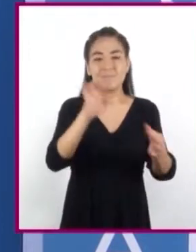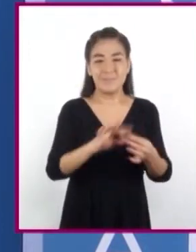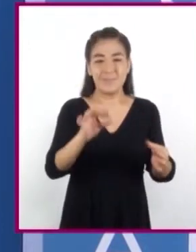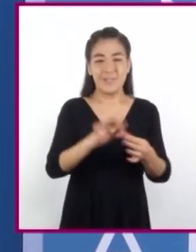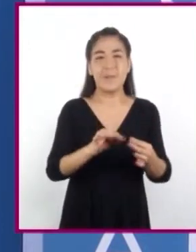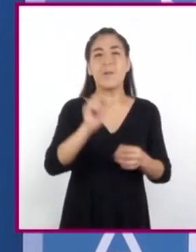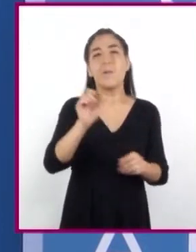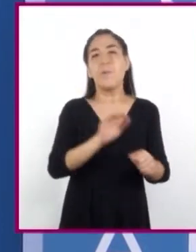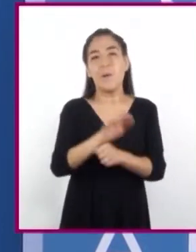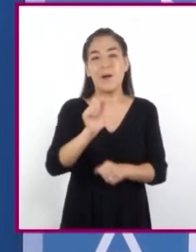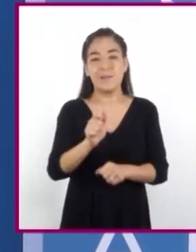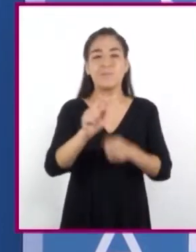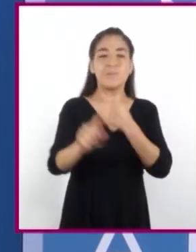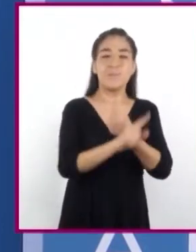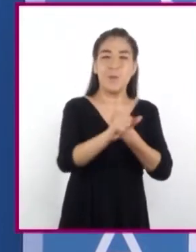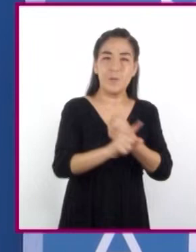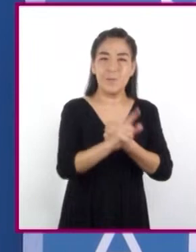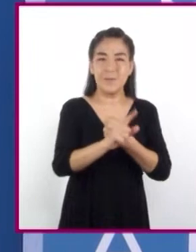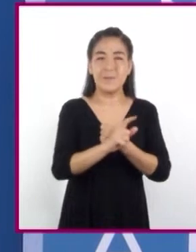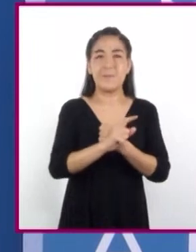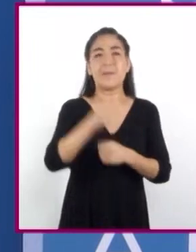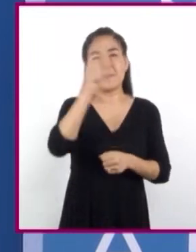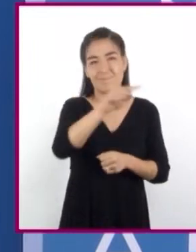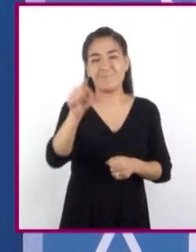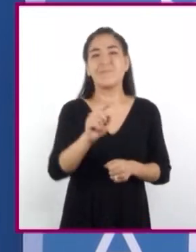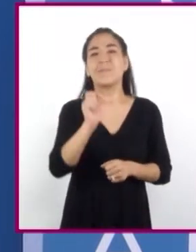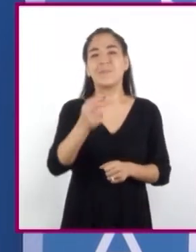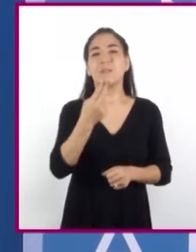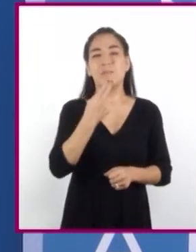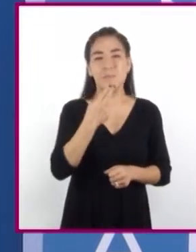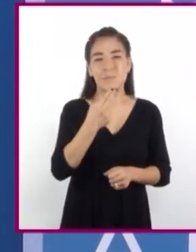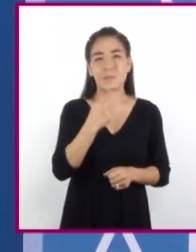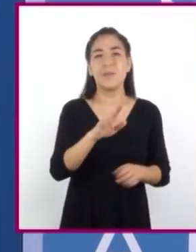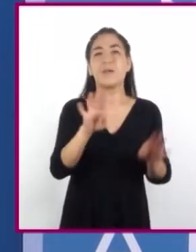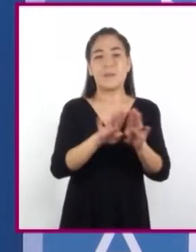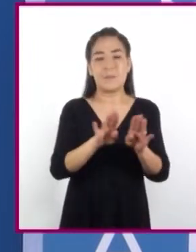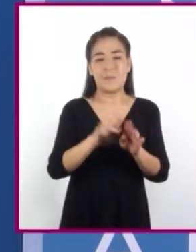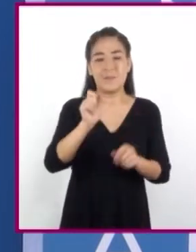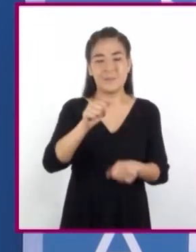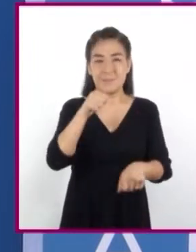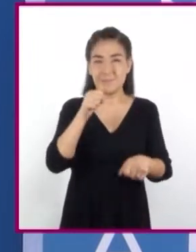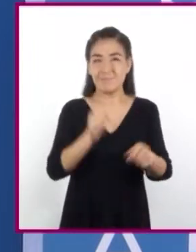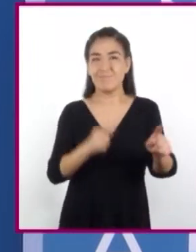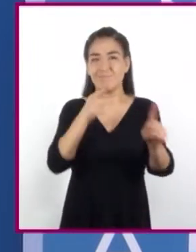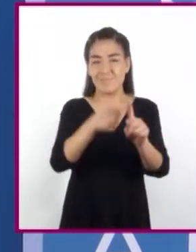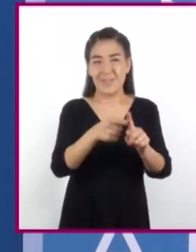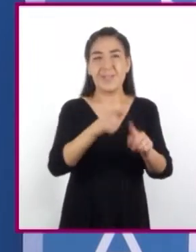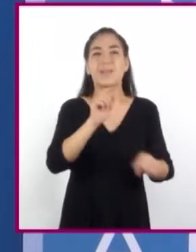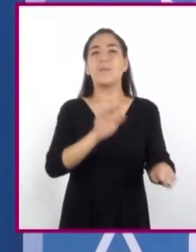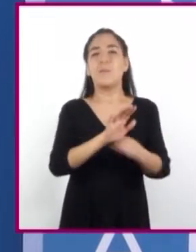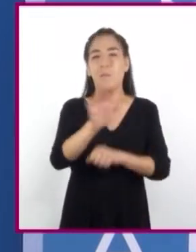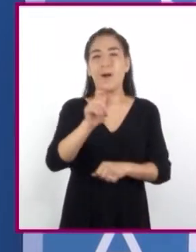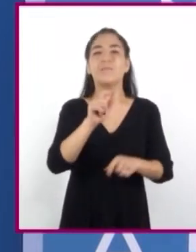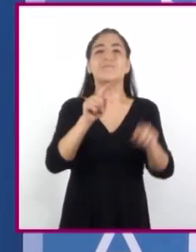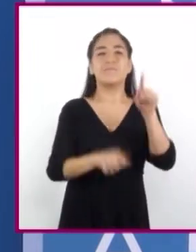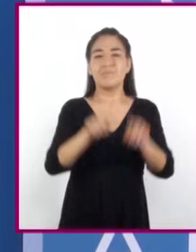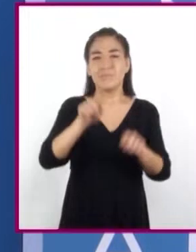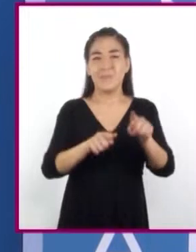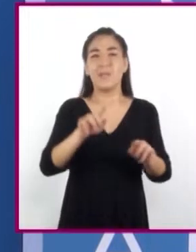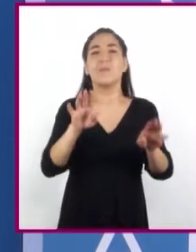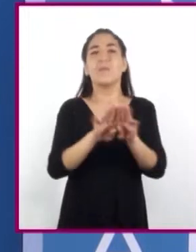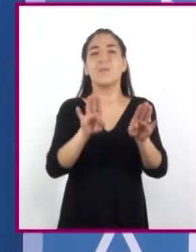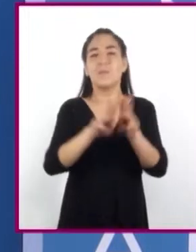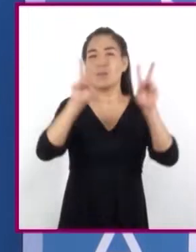planteamiento de algunas situaciones que la utilidad de las nociones de proporcionalidad directa forma parte de diversos temas de